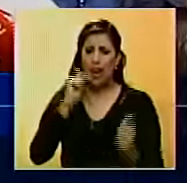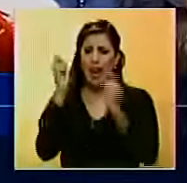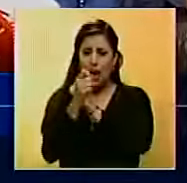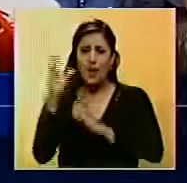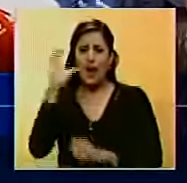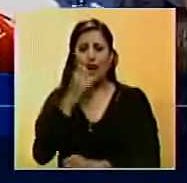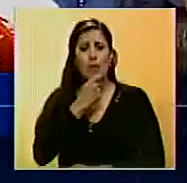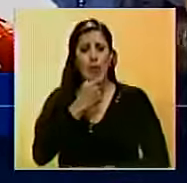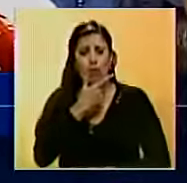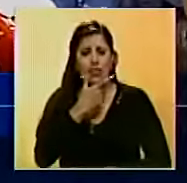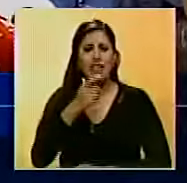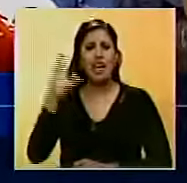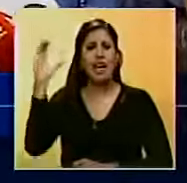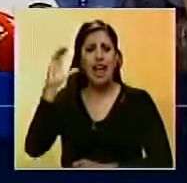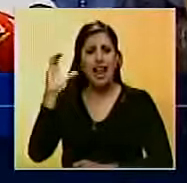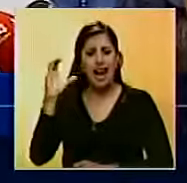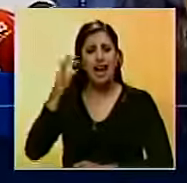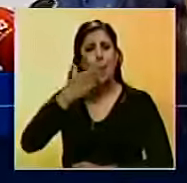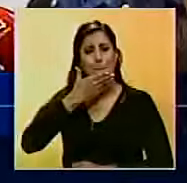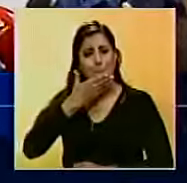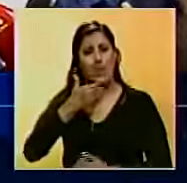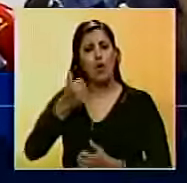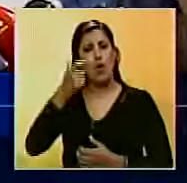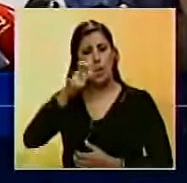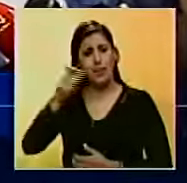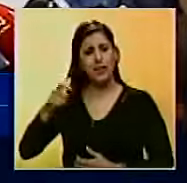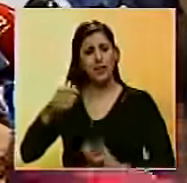Caracas bonita, la Caracas linda, la Caracas que merecemos los caraqueños. video. Gracias.